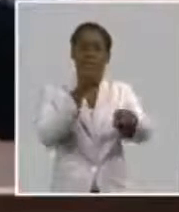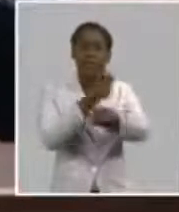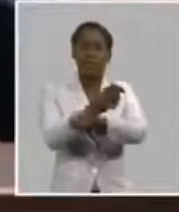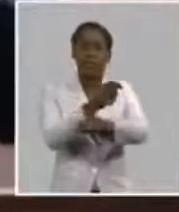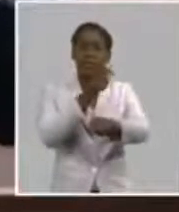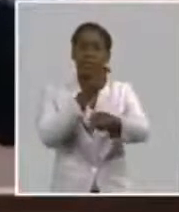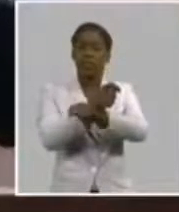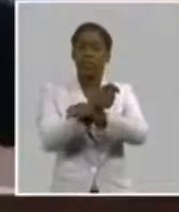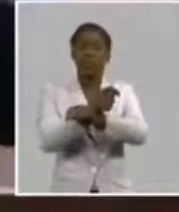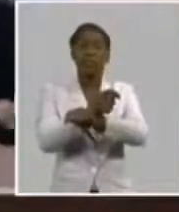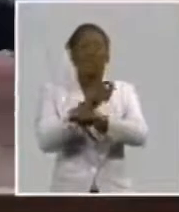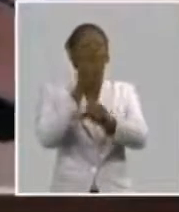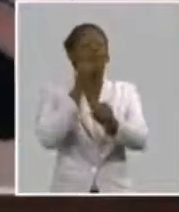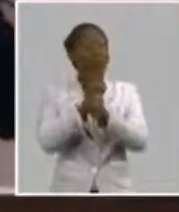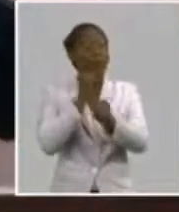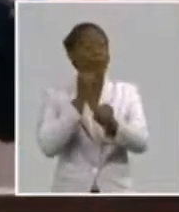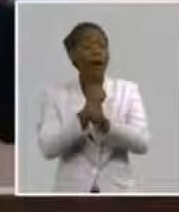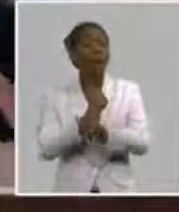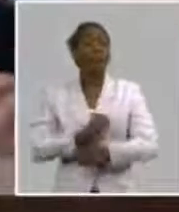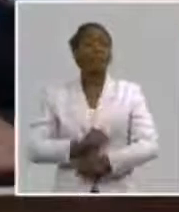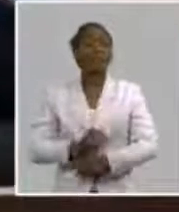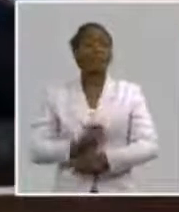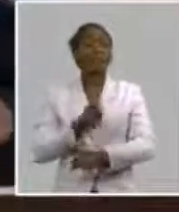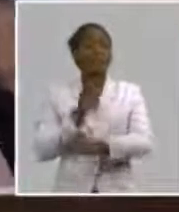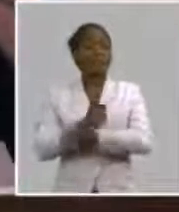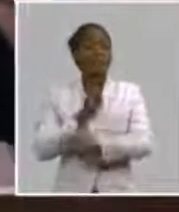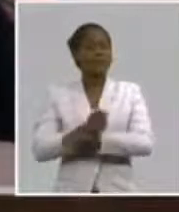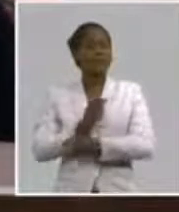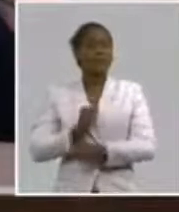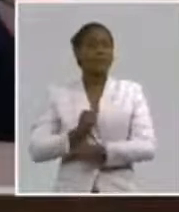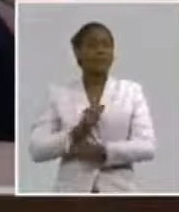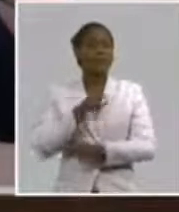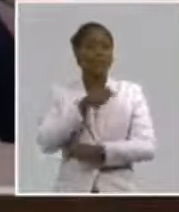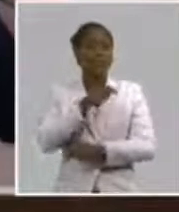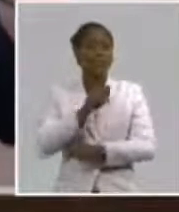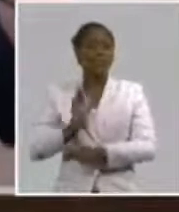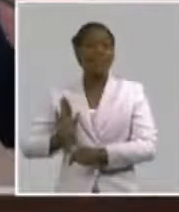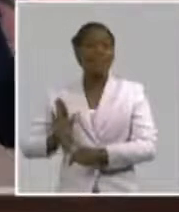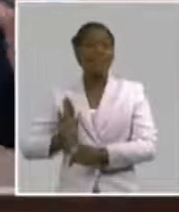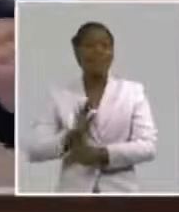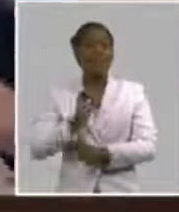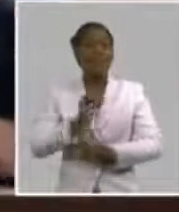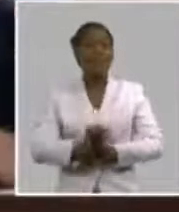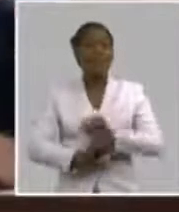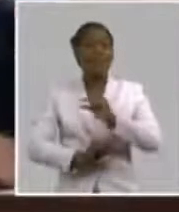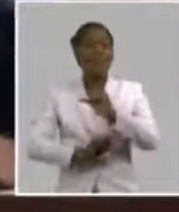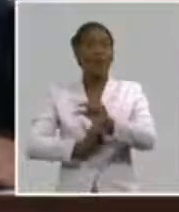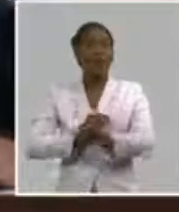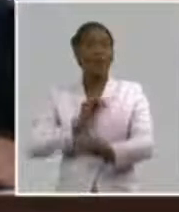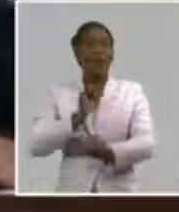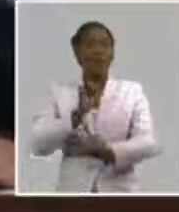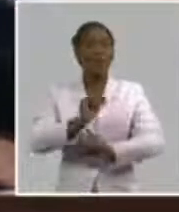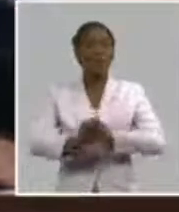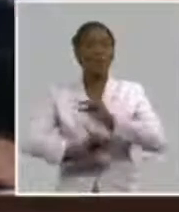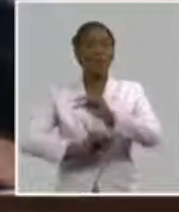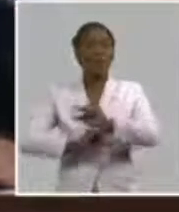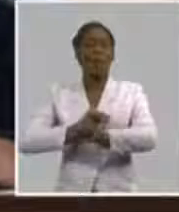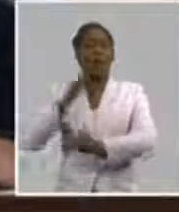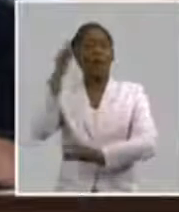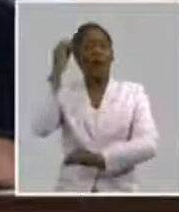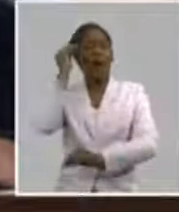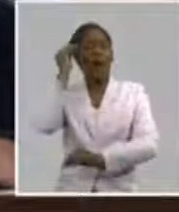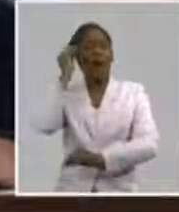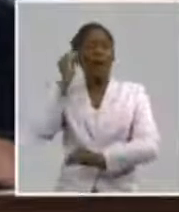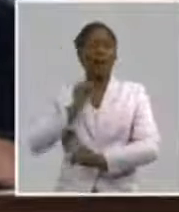todos los resortes y todos los métodos posibles. Y aplicarán un estilo que le permita avanzar en esa estrategia.